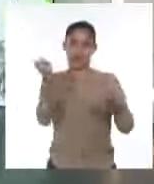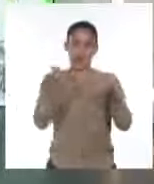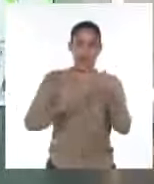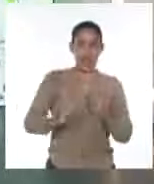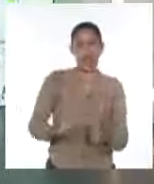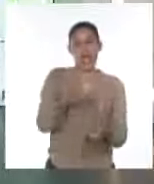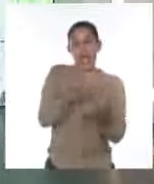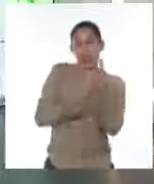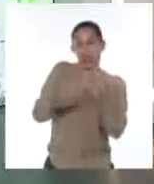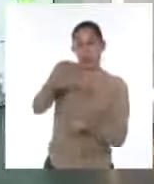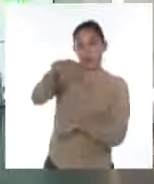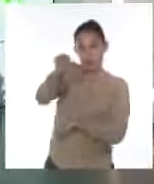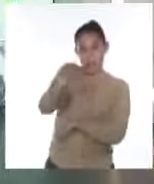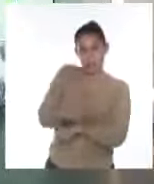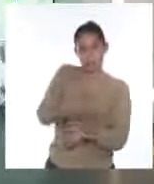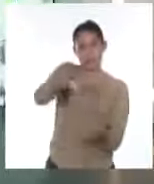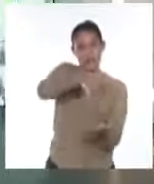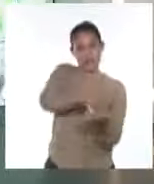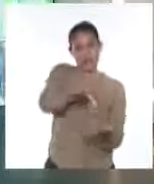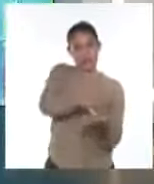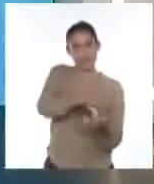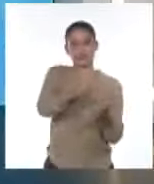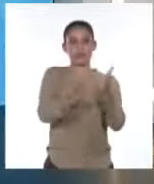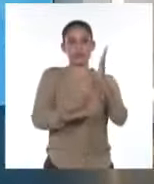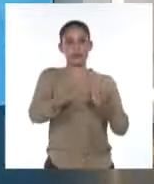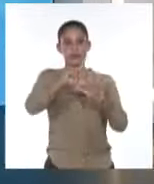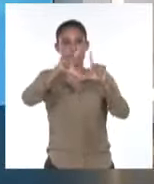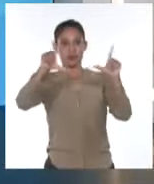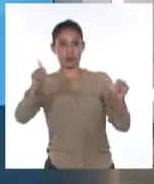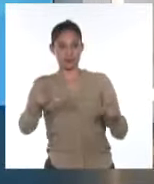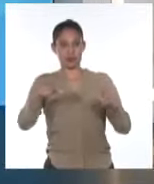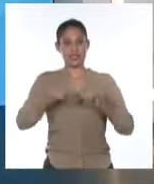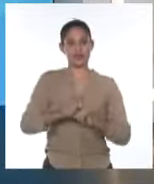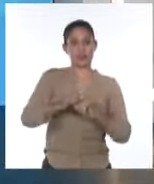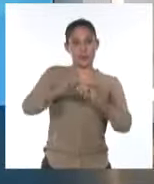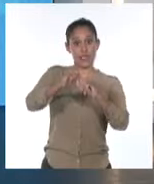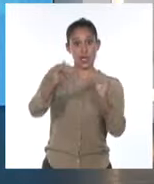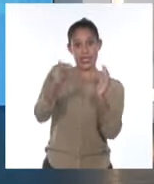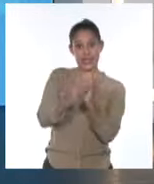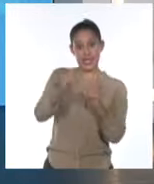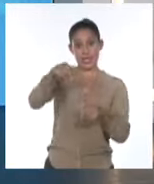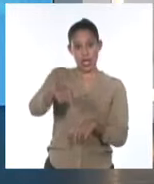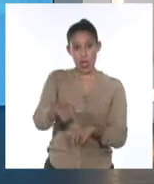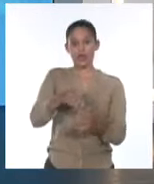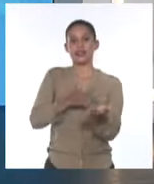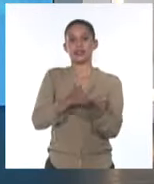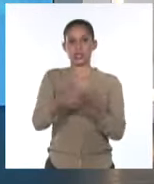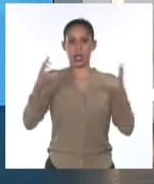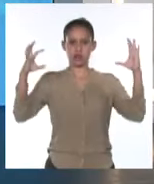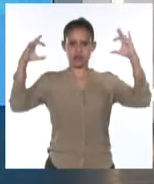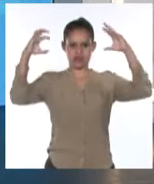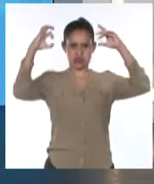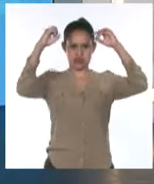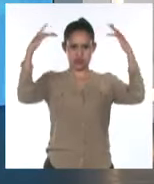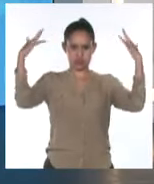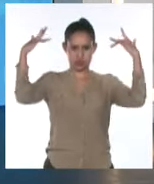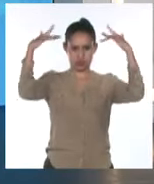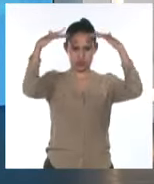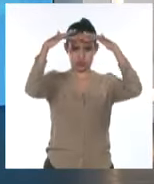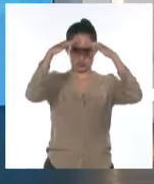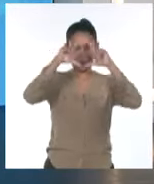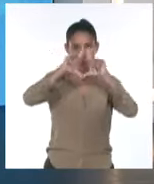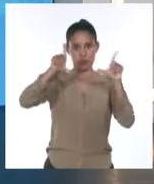de las regiones central del país. El pronóstico del tiempo para la tarde de hoy, el predominio de nublados en gran parte del archipiélago cubano.